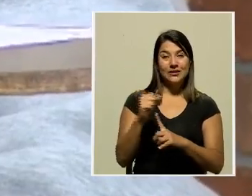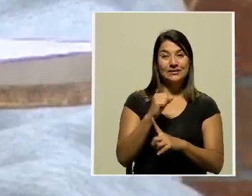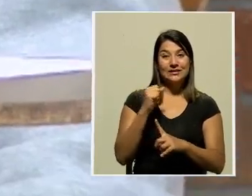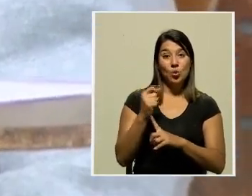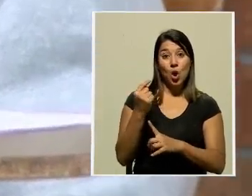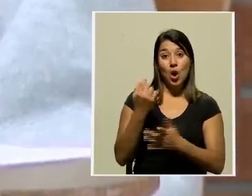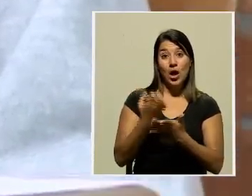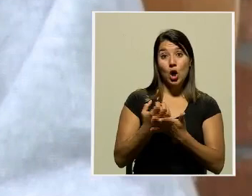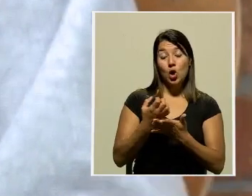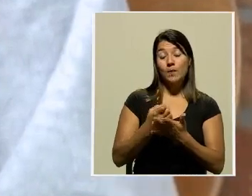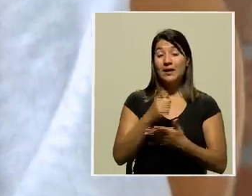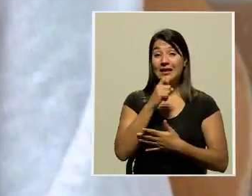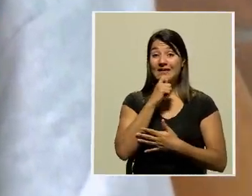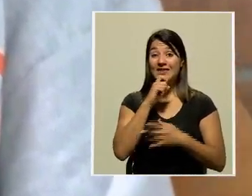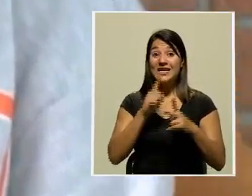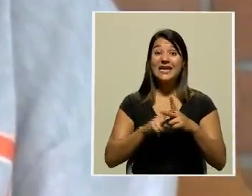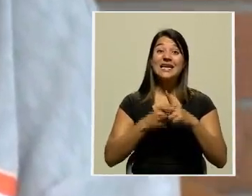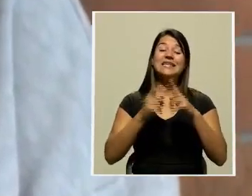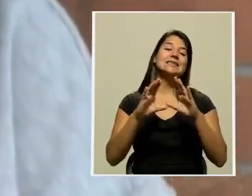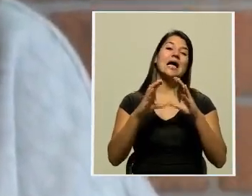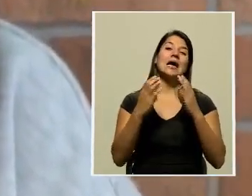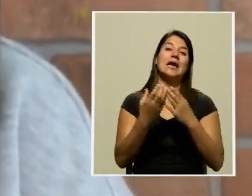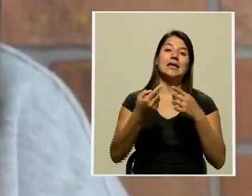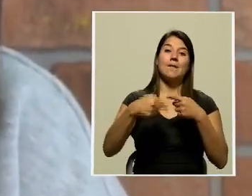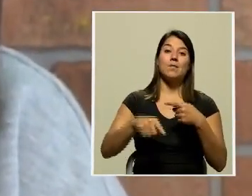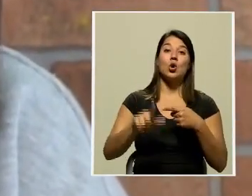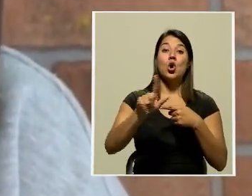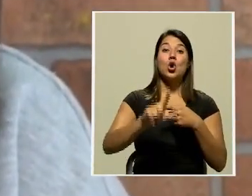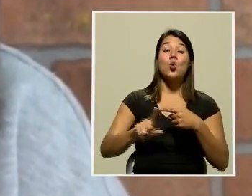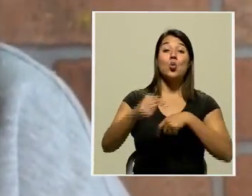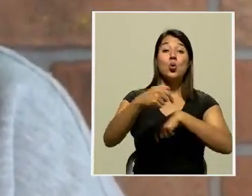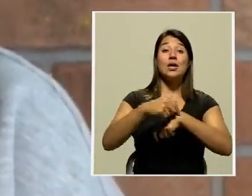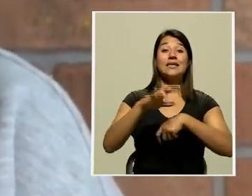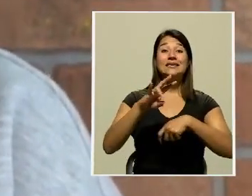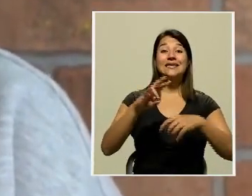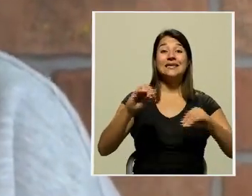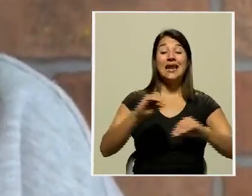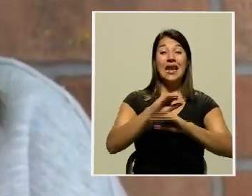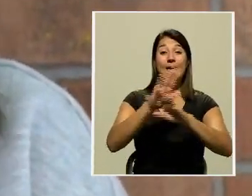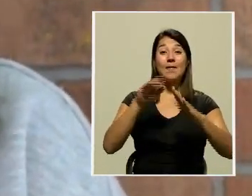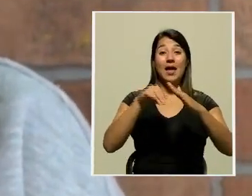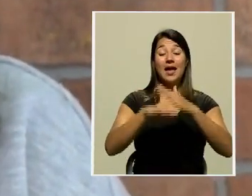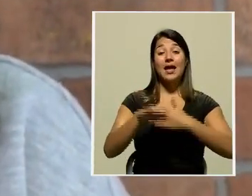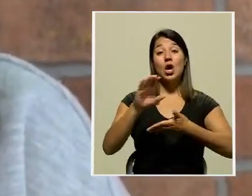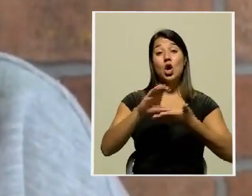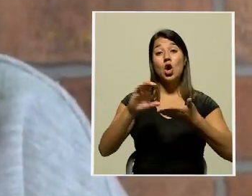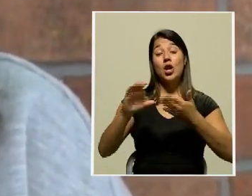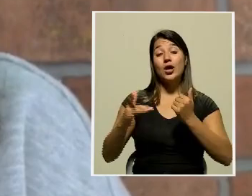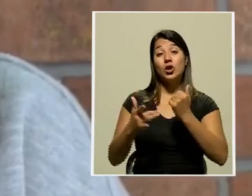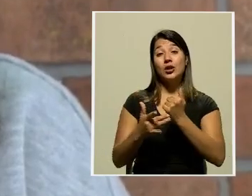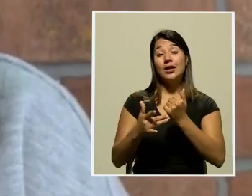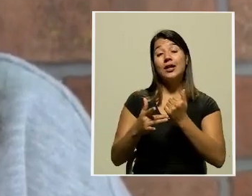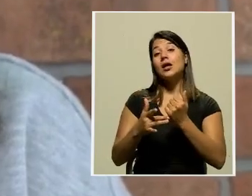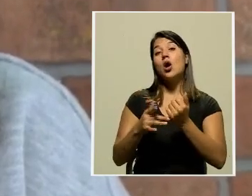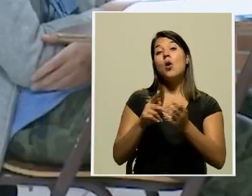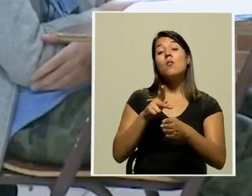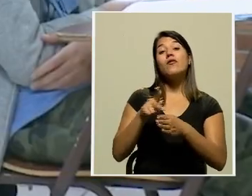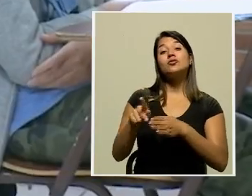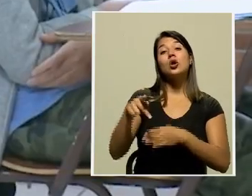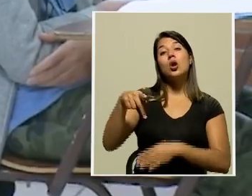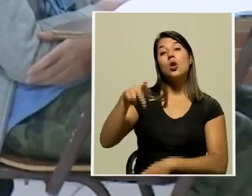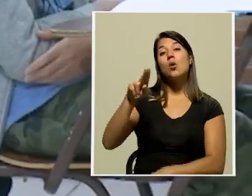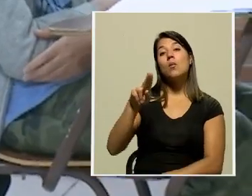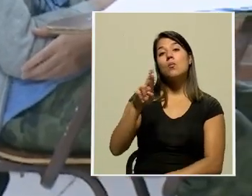La inauguración del curso lectivo se realizará este lunes a las 7 de la mañana en el Colegio Técnico Profesional de Purral, con la